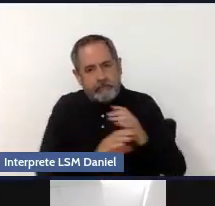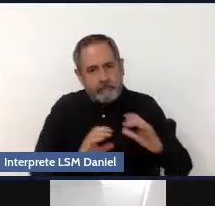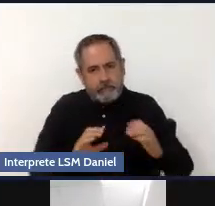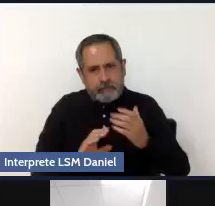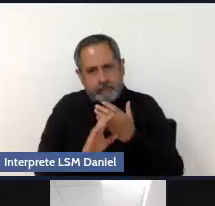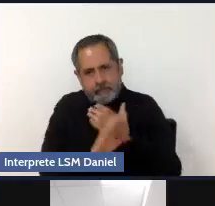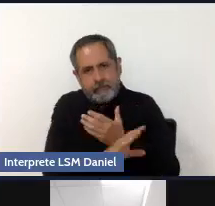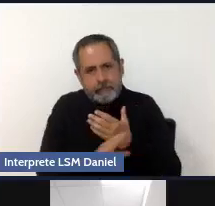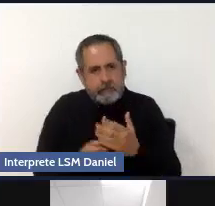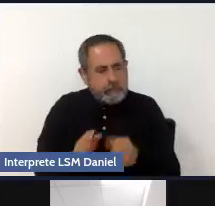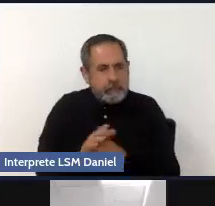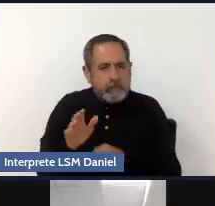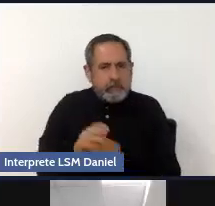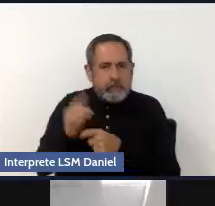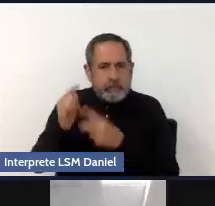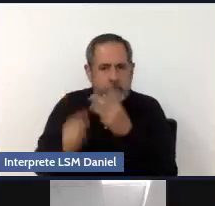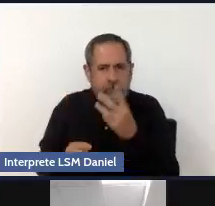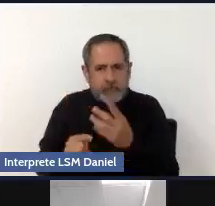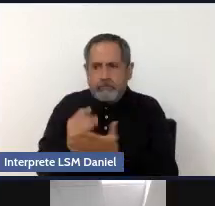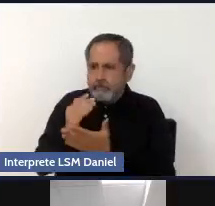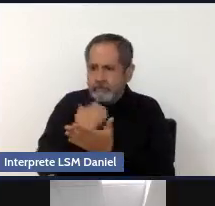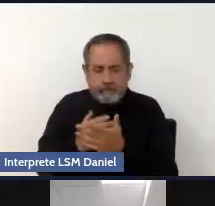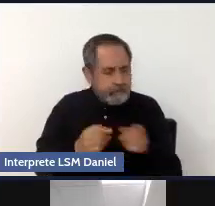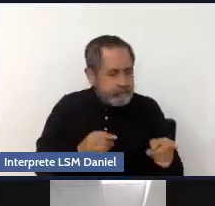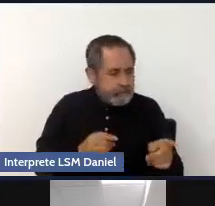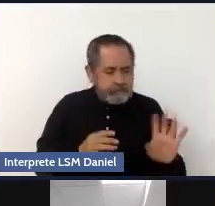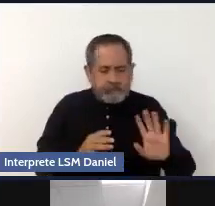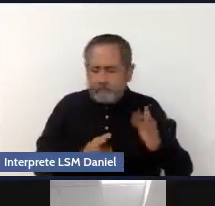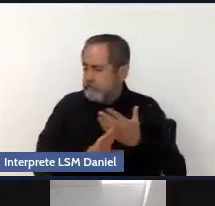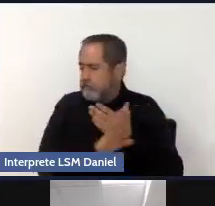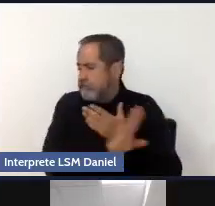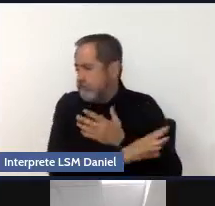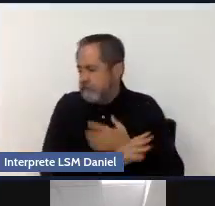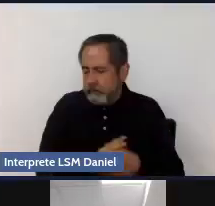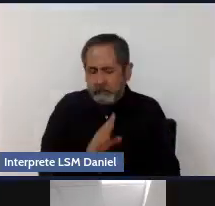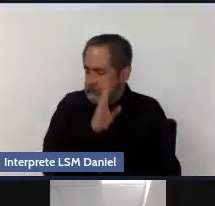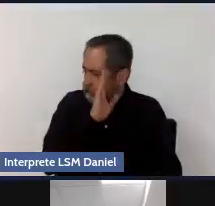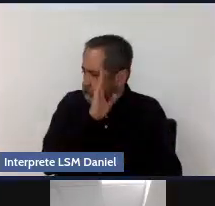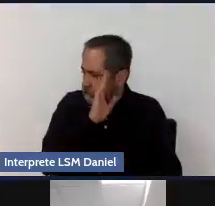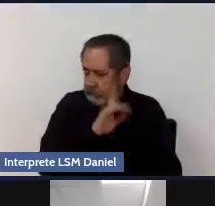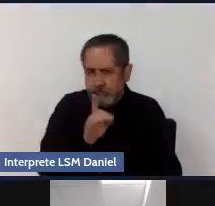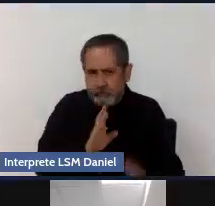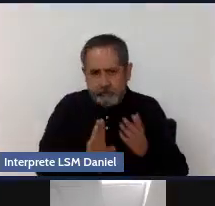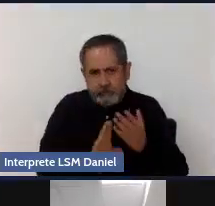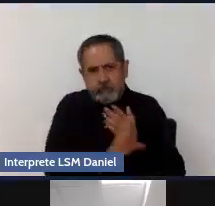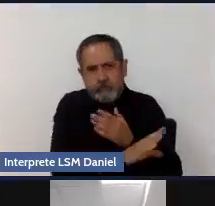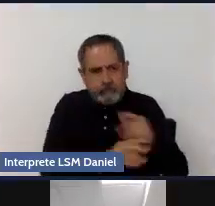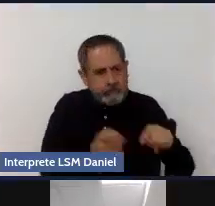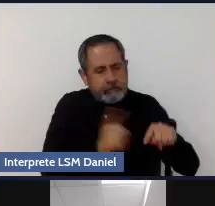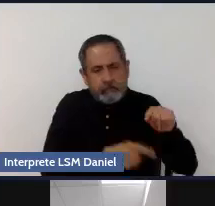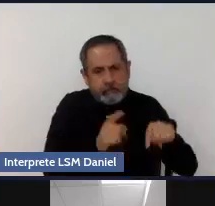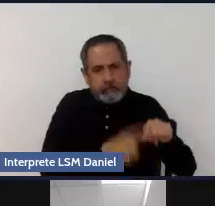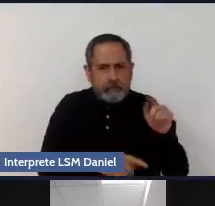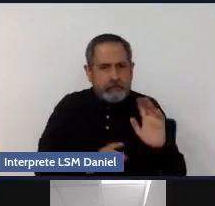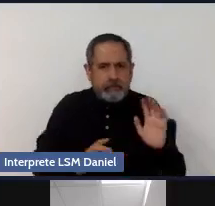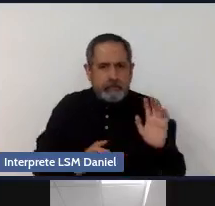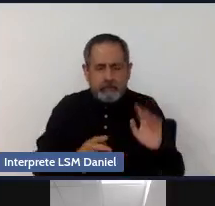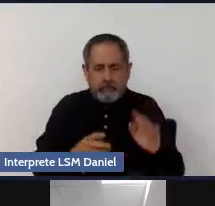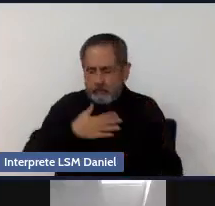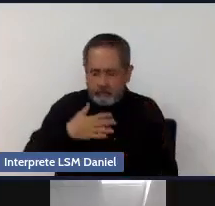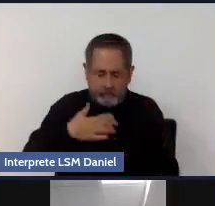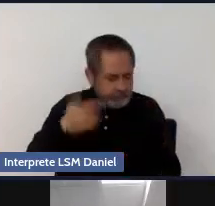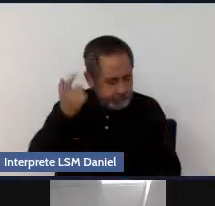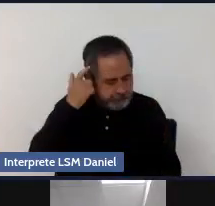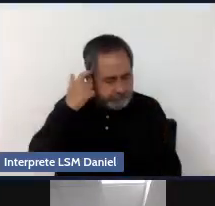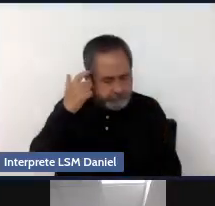que van a reducir la probabilidad de consumir. Y también sus características pueden ser internas y pueden